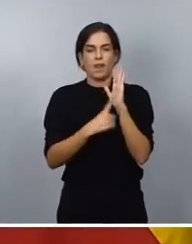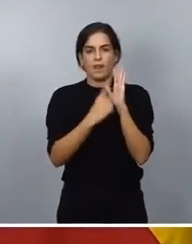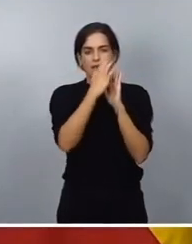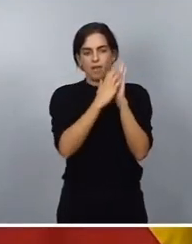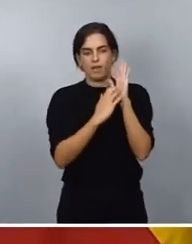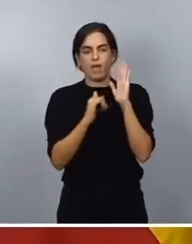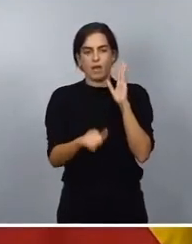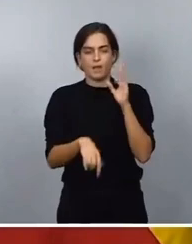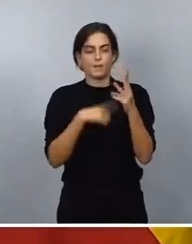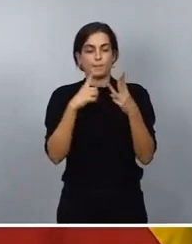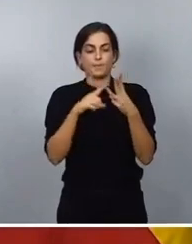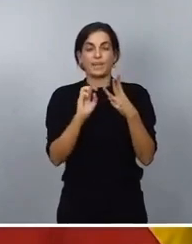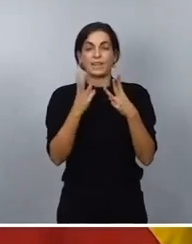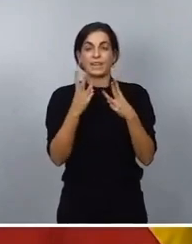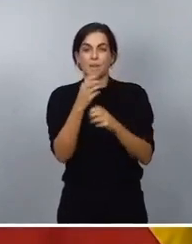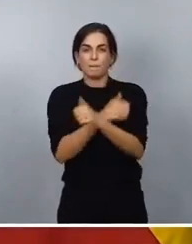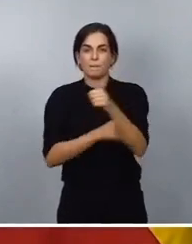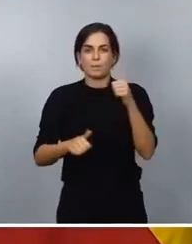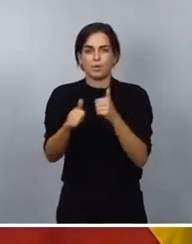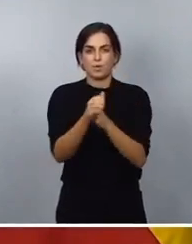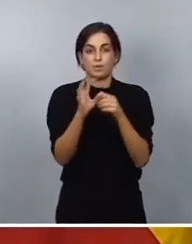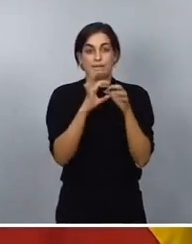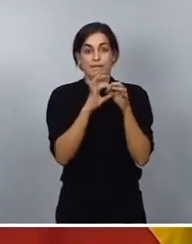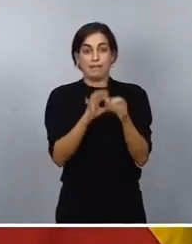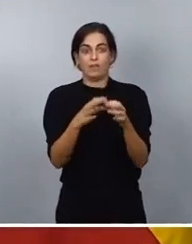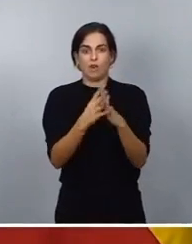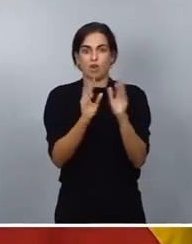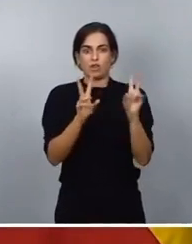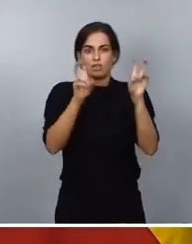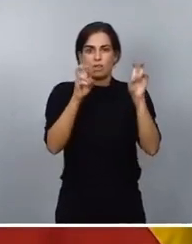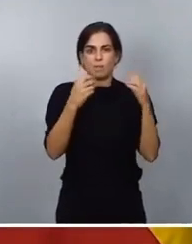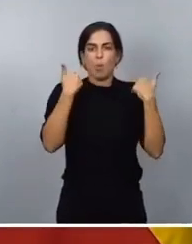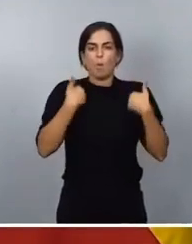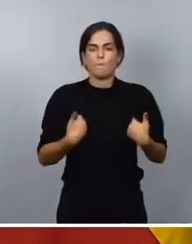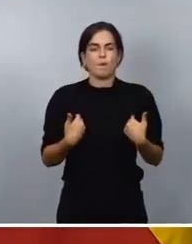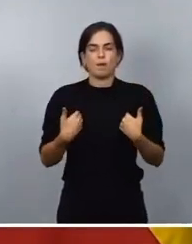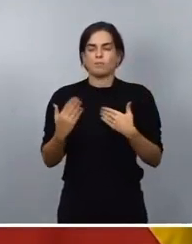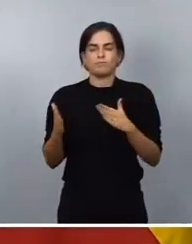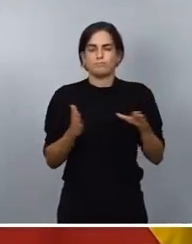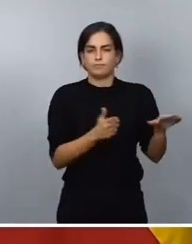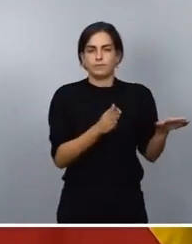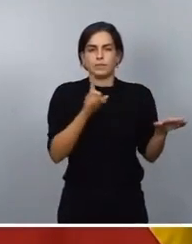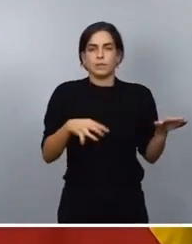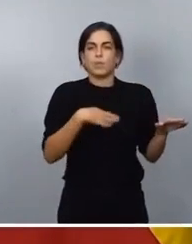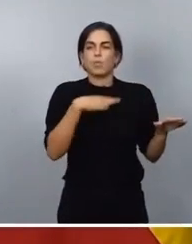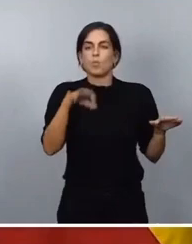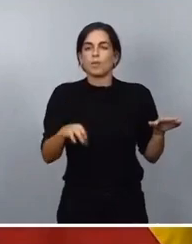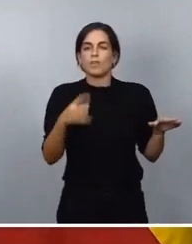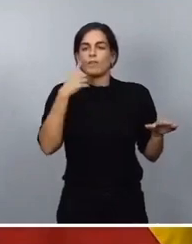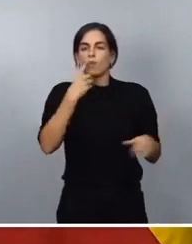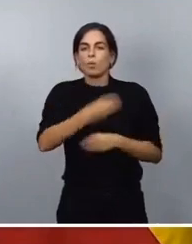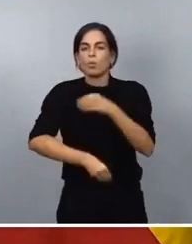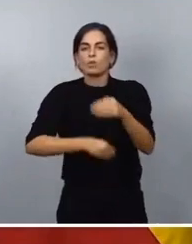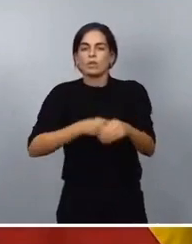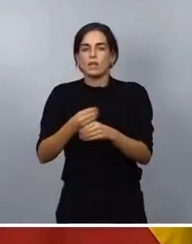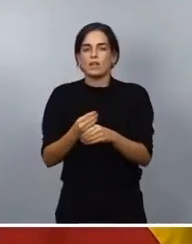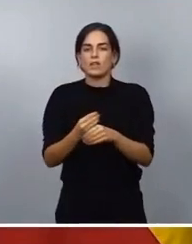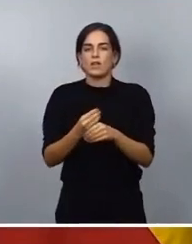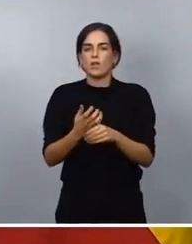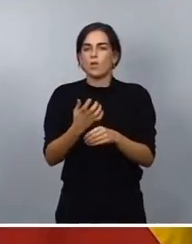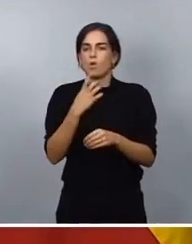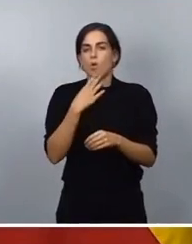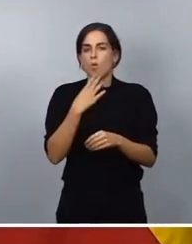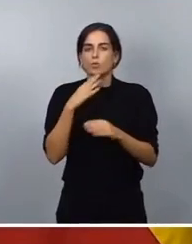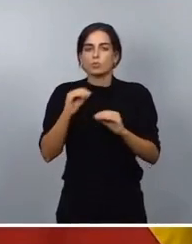en relación con estos temas ya no es humana. Es la posibilidad de la utilización como subproducto de la alimentación animal